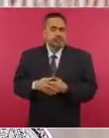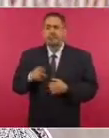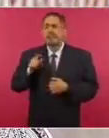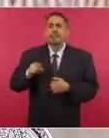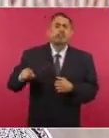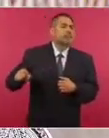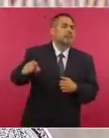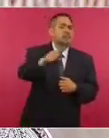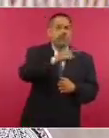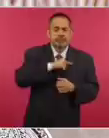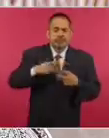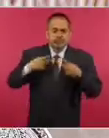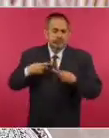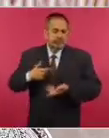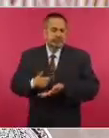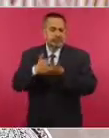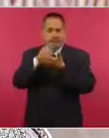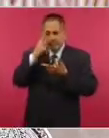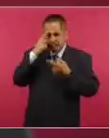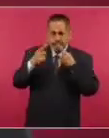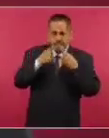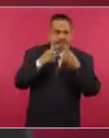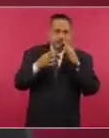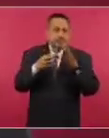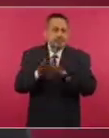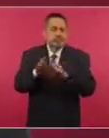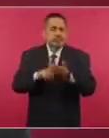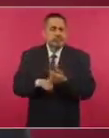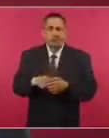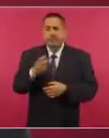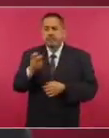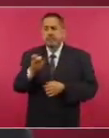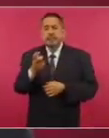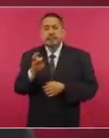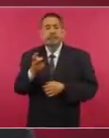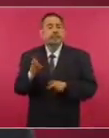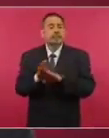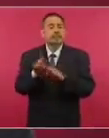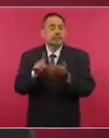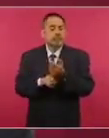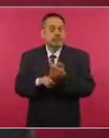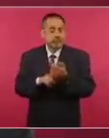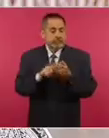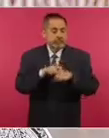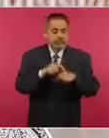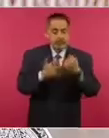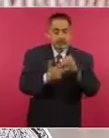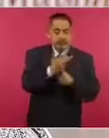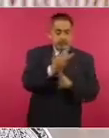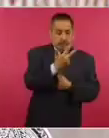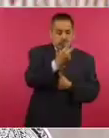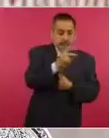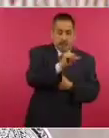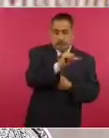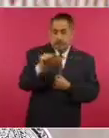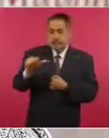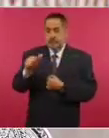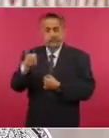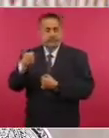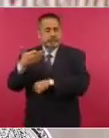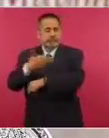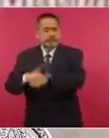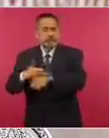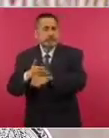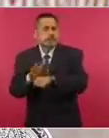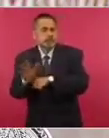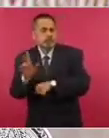de la opinión popular. El ejercicio participativo se llevará a cabo de las 8 a las 18 horas del domingo